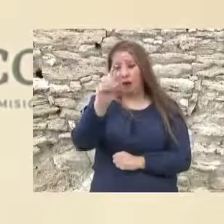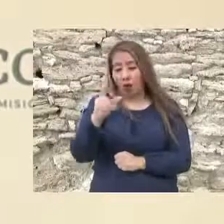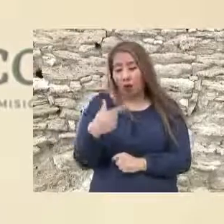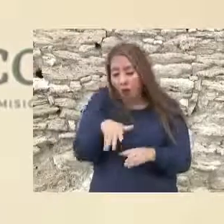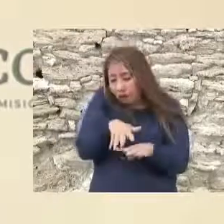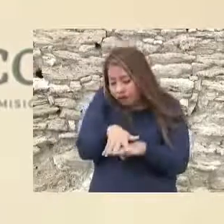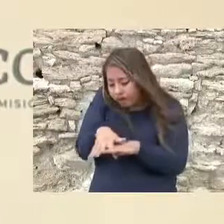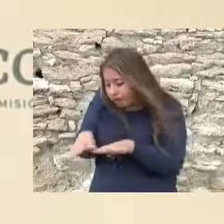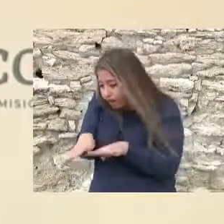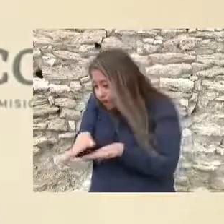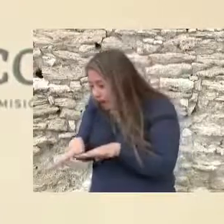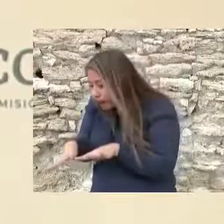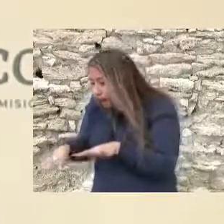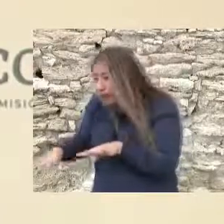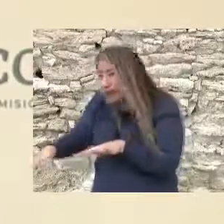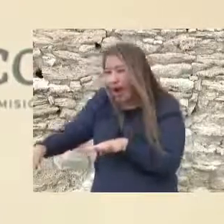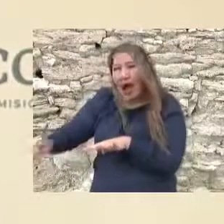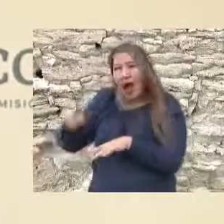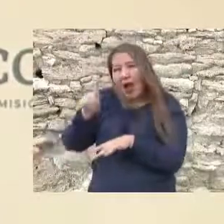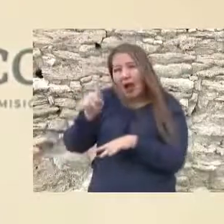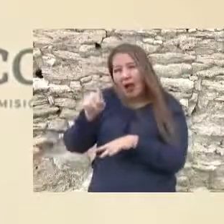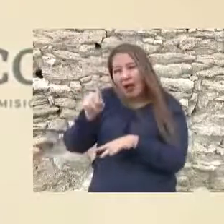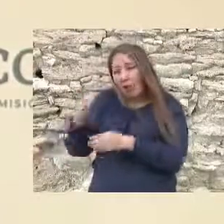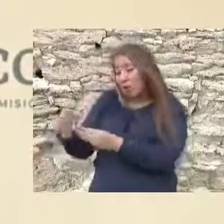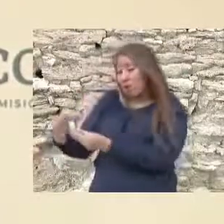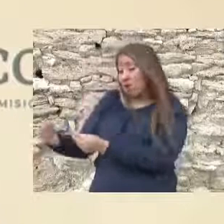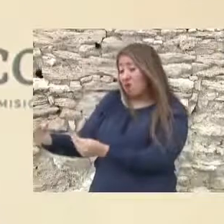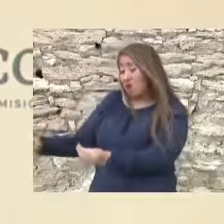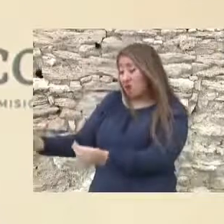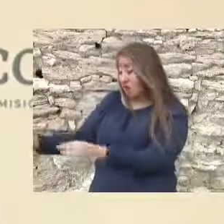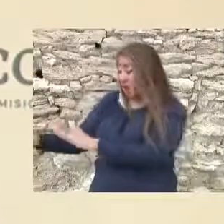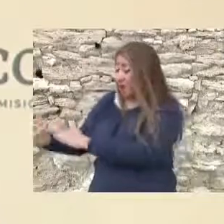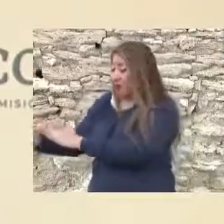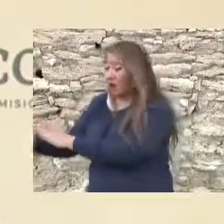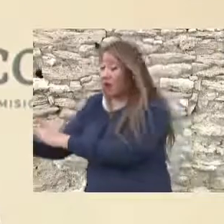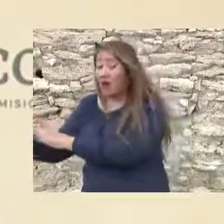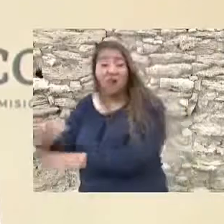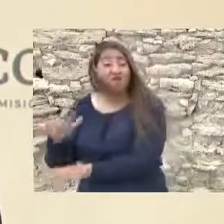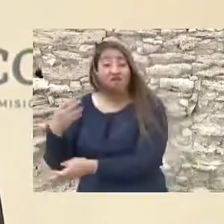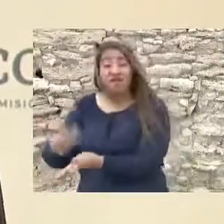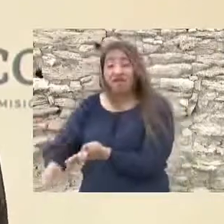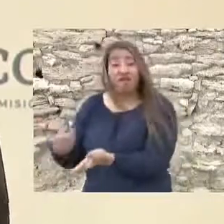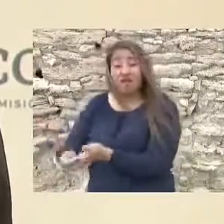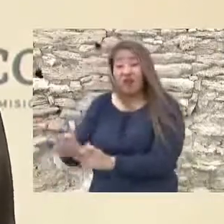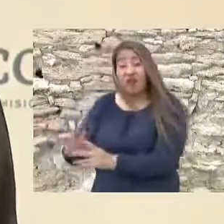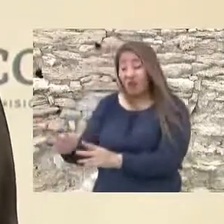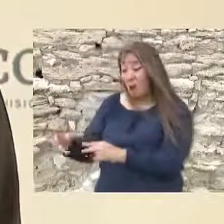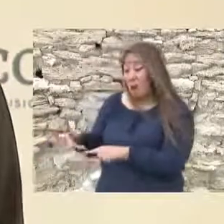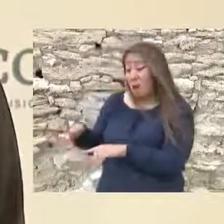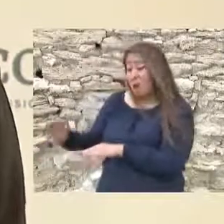como inútil ya que su agua se pierde antes de conectarse a algún sistema de riego.